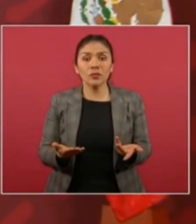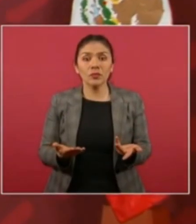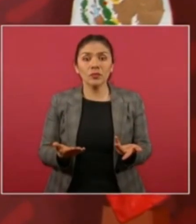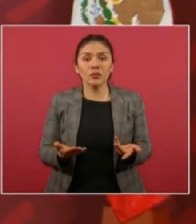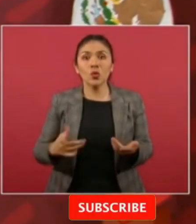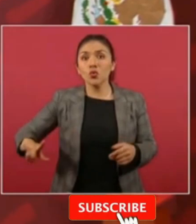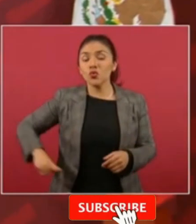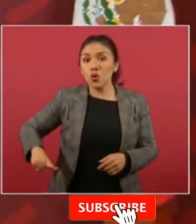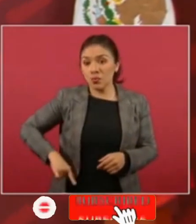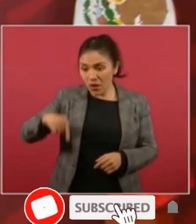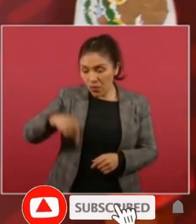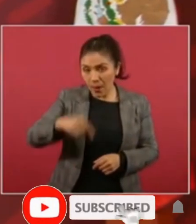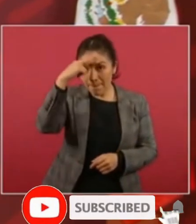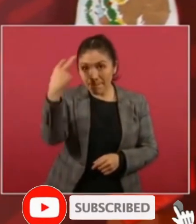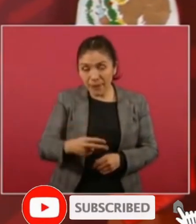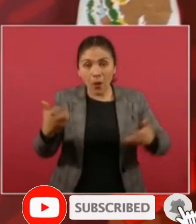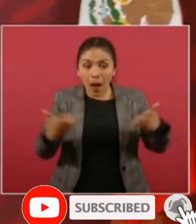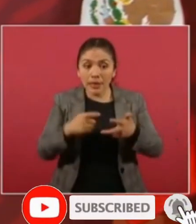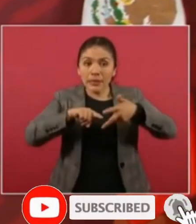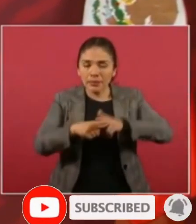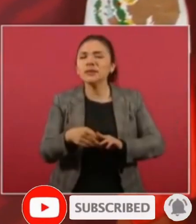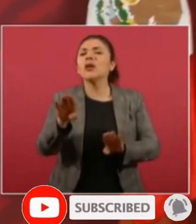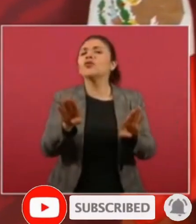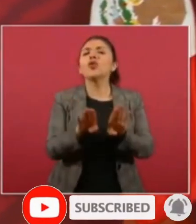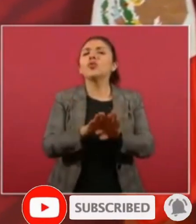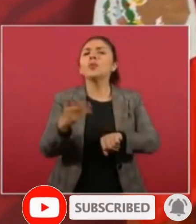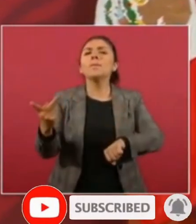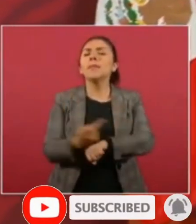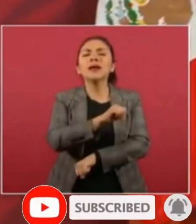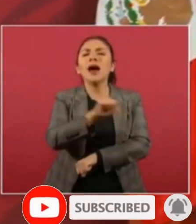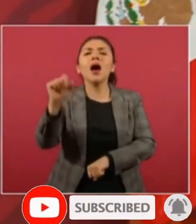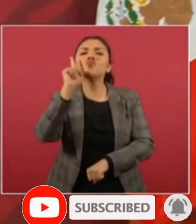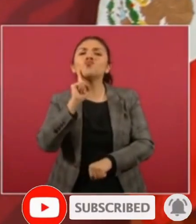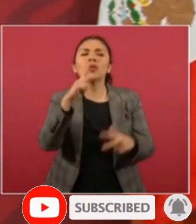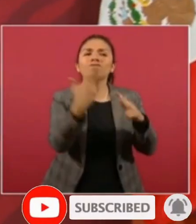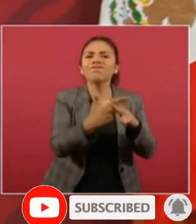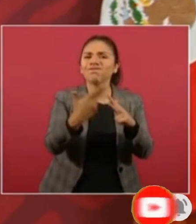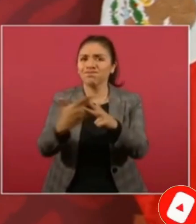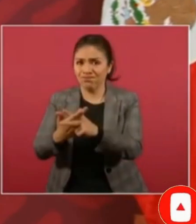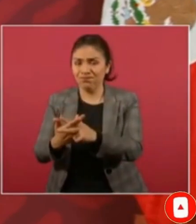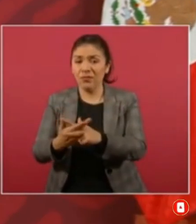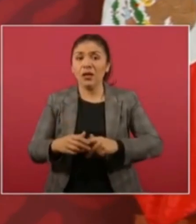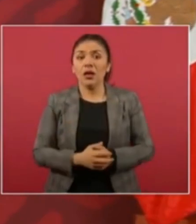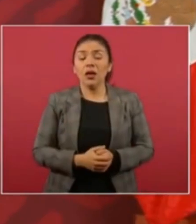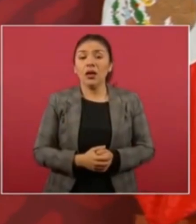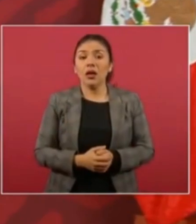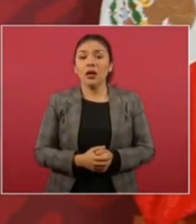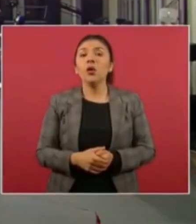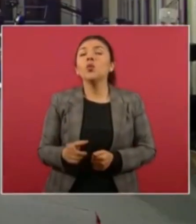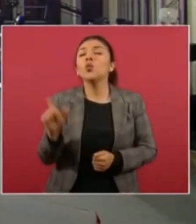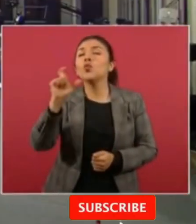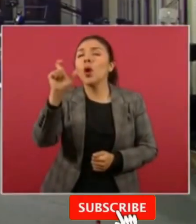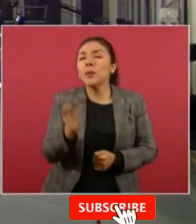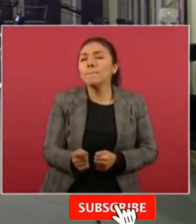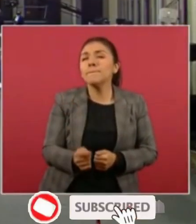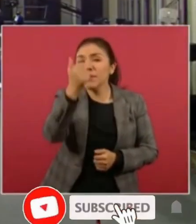Con el gobierno nuestro. Es como el caso de los feminicidios. Se empiezan a clasificar.